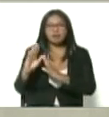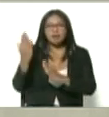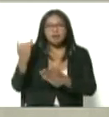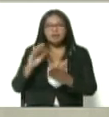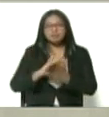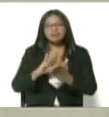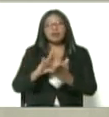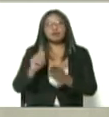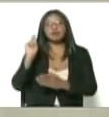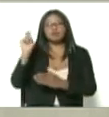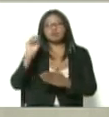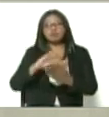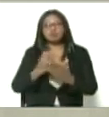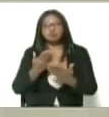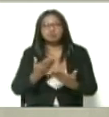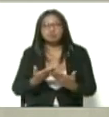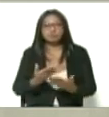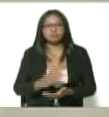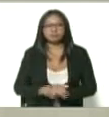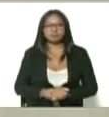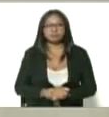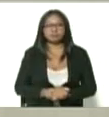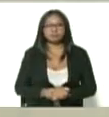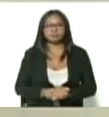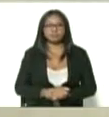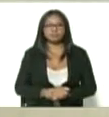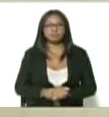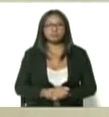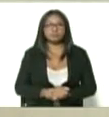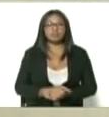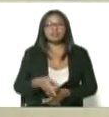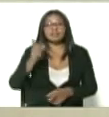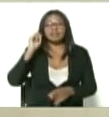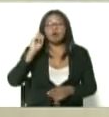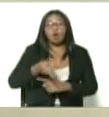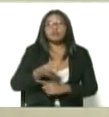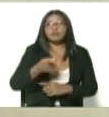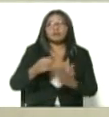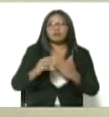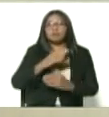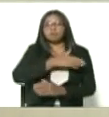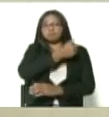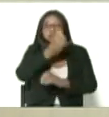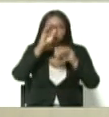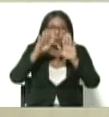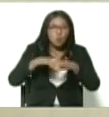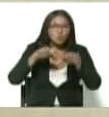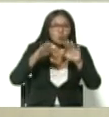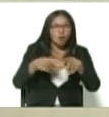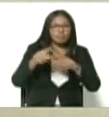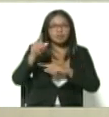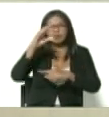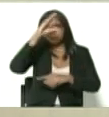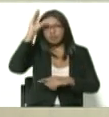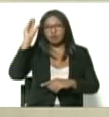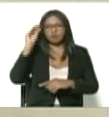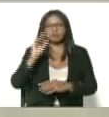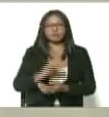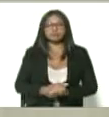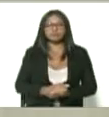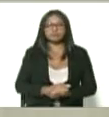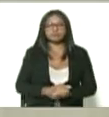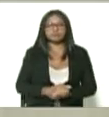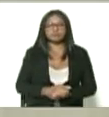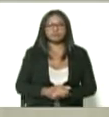atender órdenes de sus amos del norte, o para atender órdenes de sus amos imperiales. No, el patrimonio,